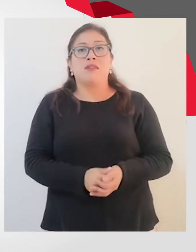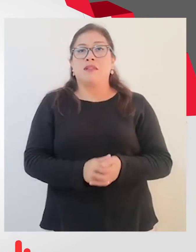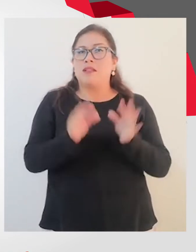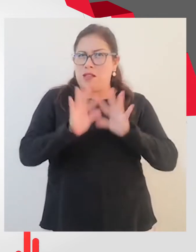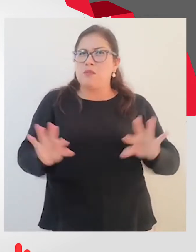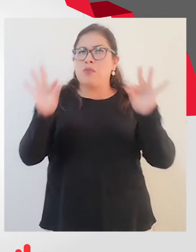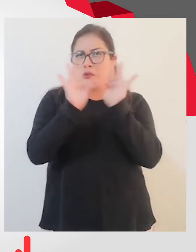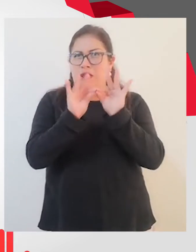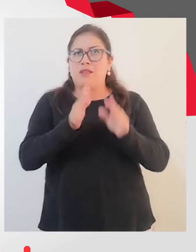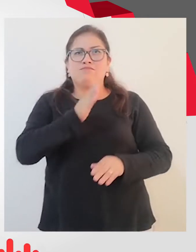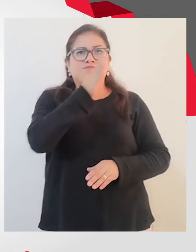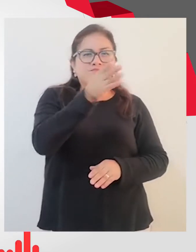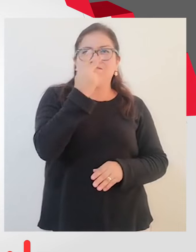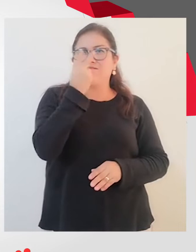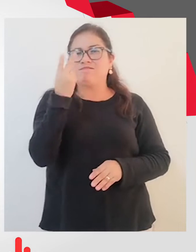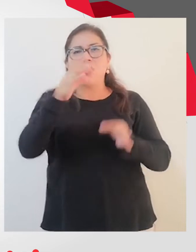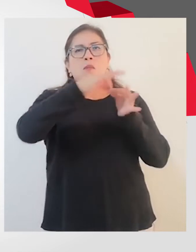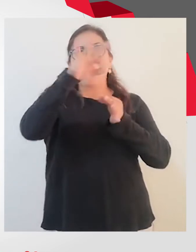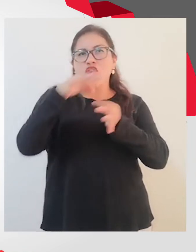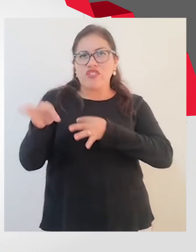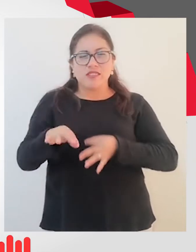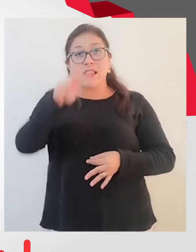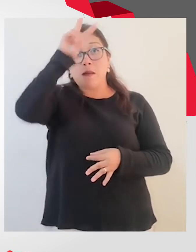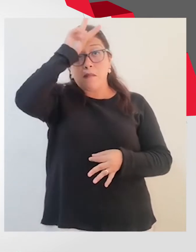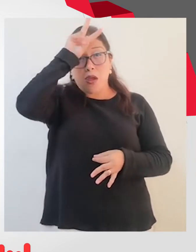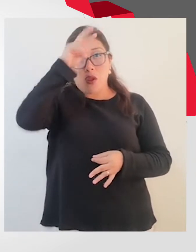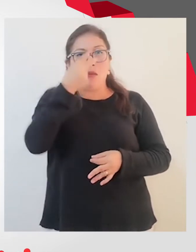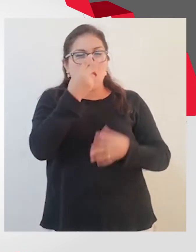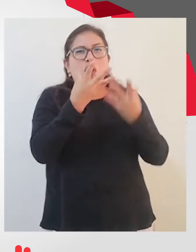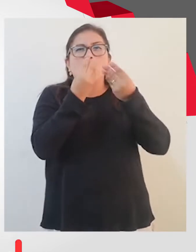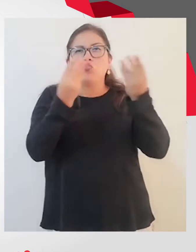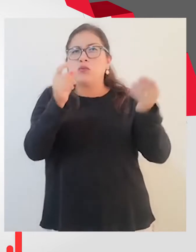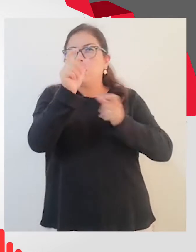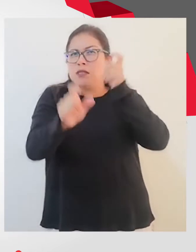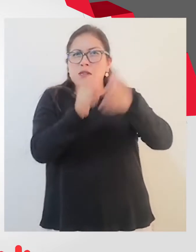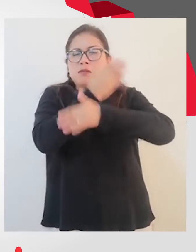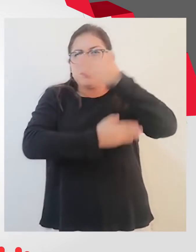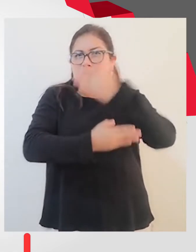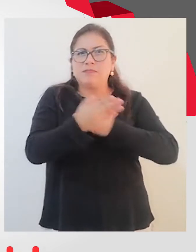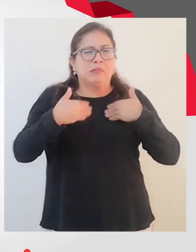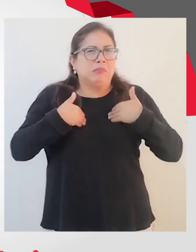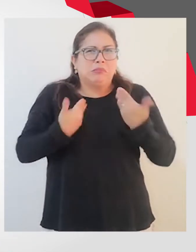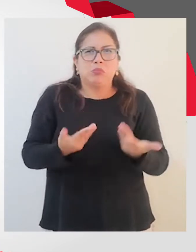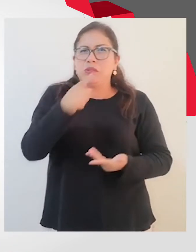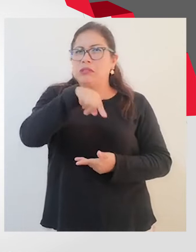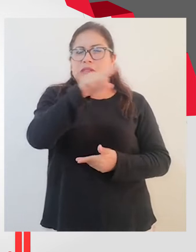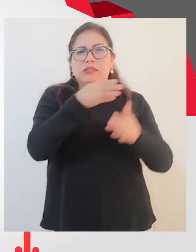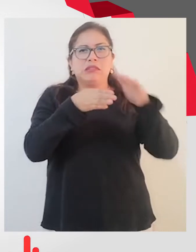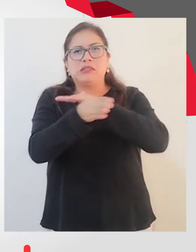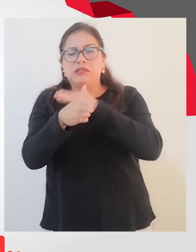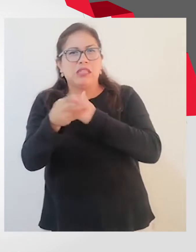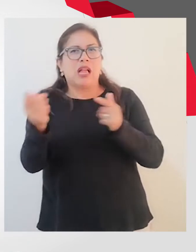provincias donde mayormente están las personas con discapacidad que no pueden acceder